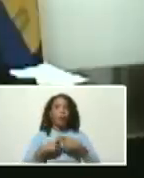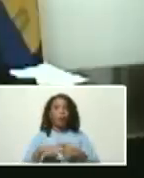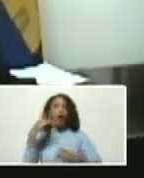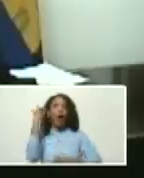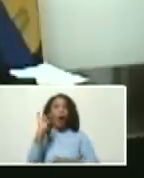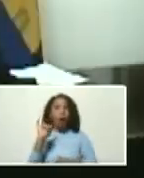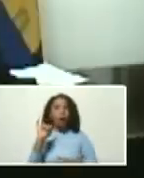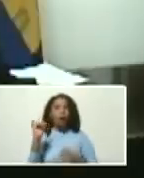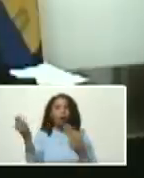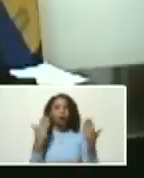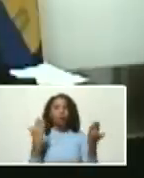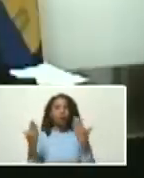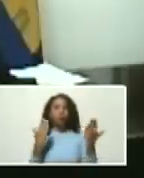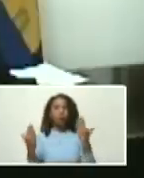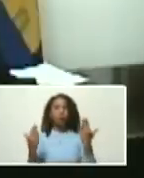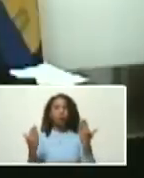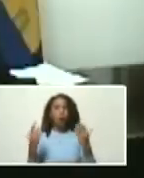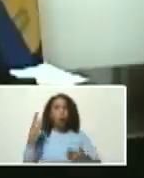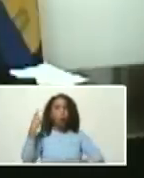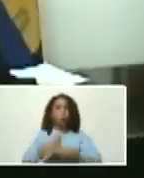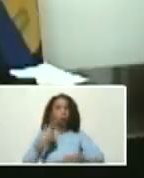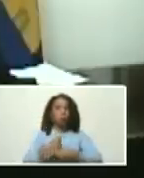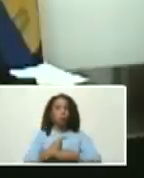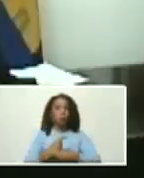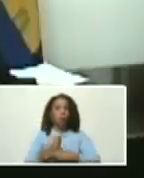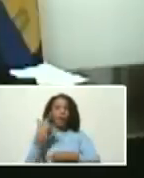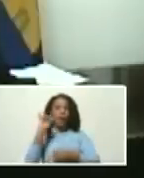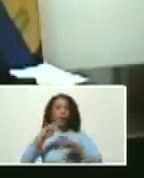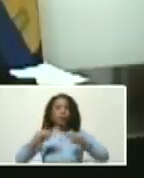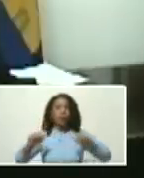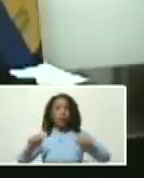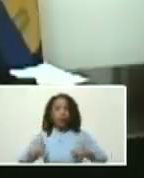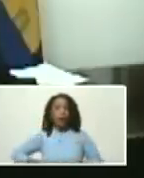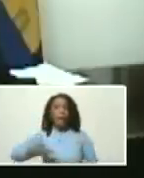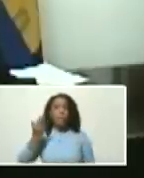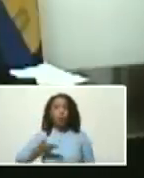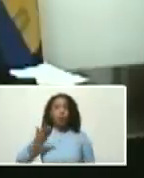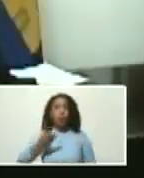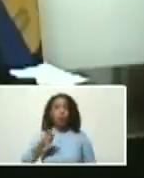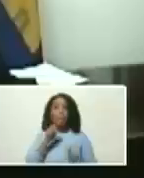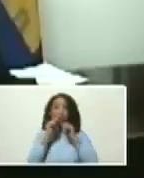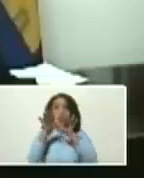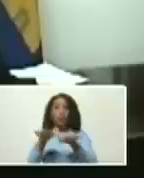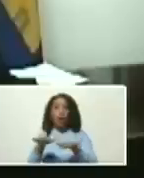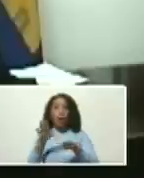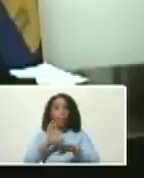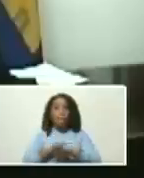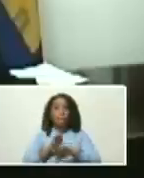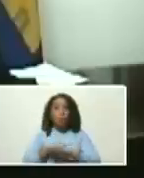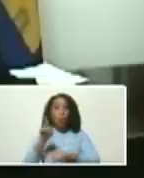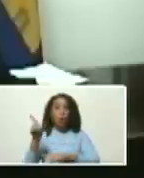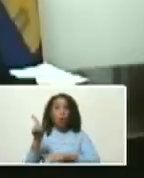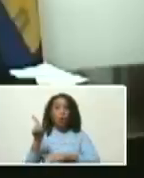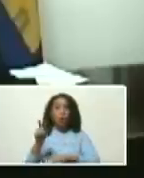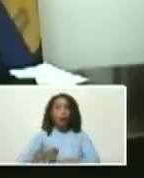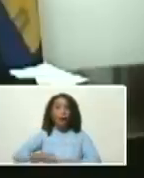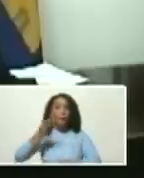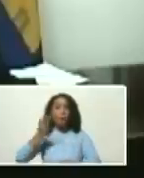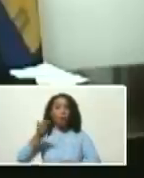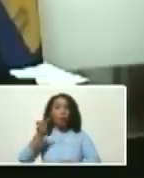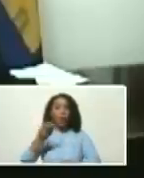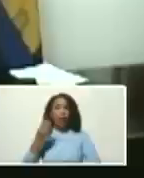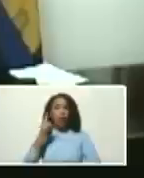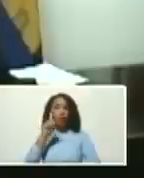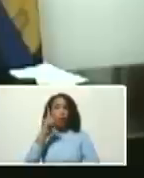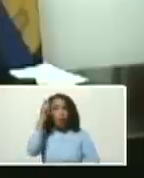ventajas comparativas las ventajas competitivas de tener una tierra prodigiosa bendecida por la divina providencia y con